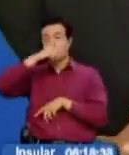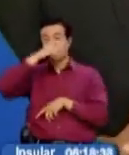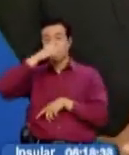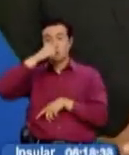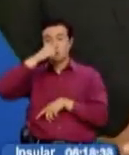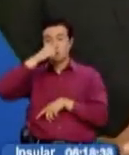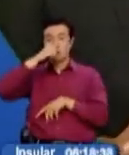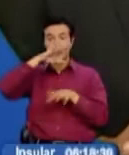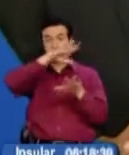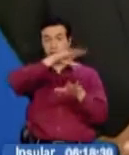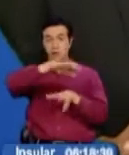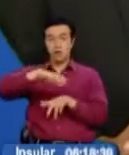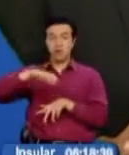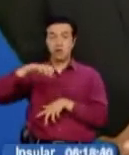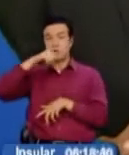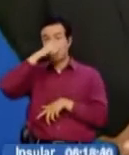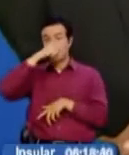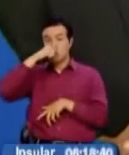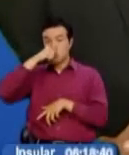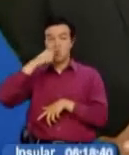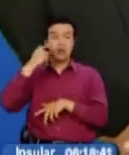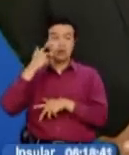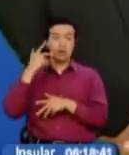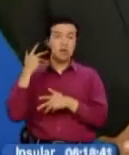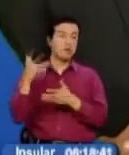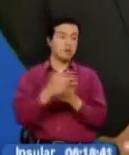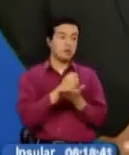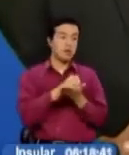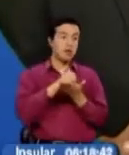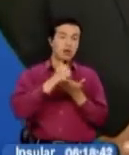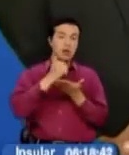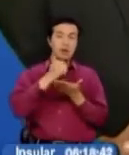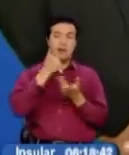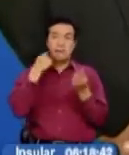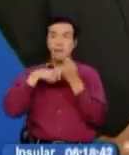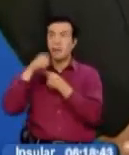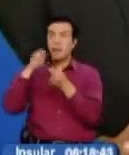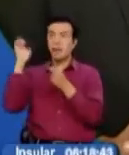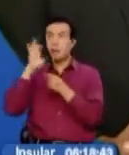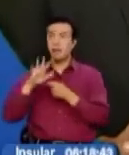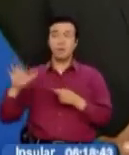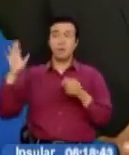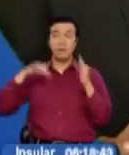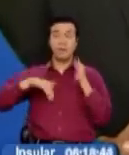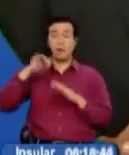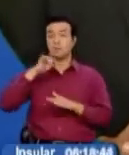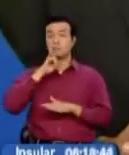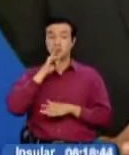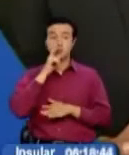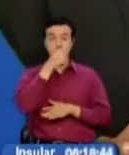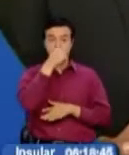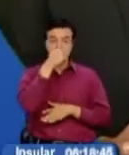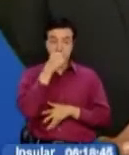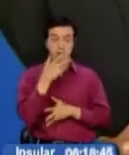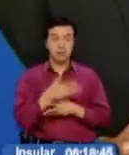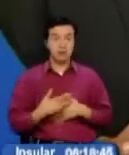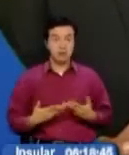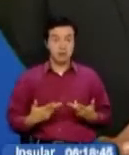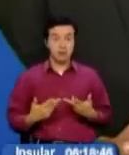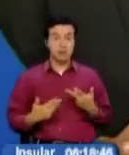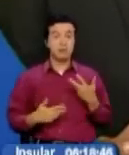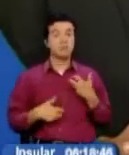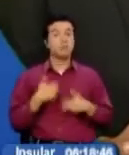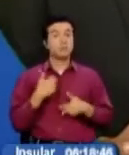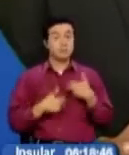por ejemplo, para la pasta de cocaína, para la exportación a los mercados europeos, sobre todo y a Norteamérica, podrían generar algunos